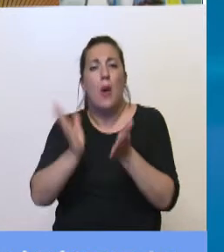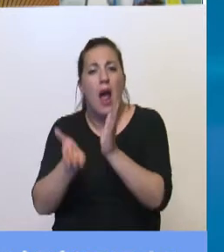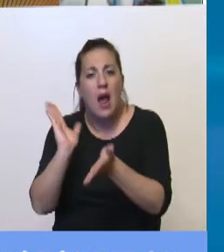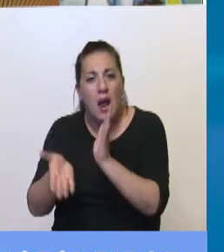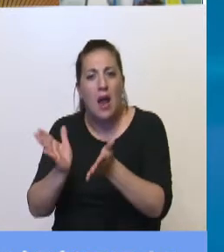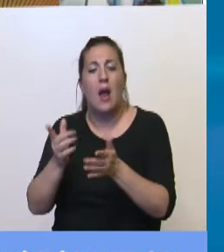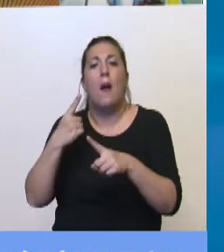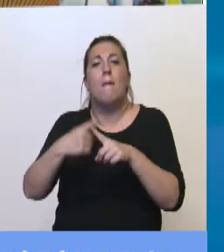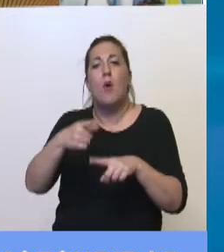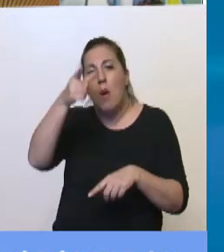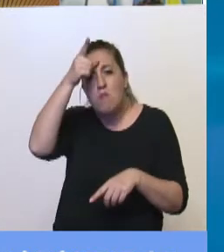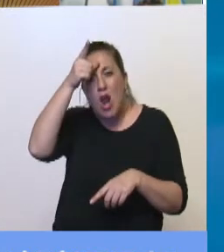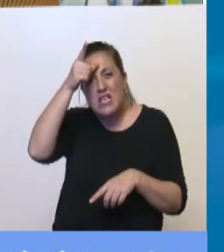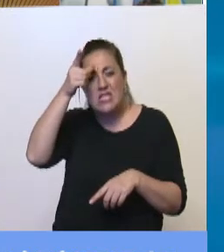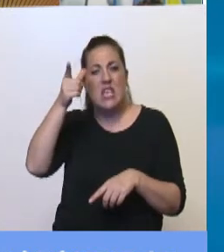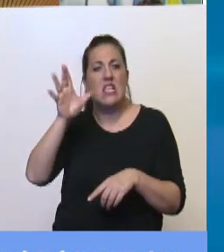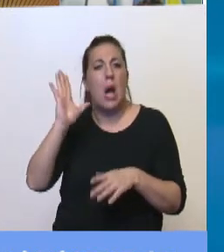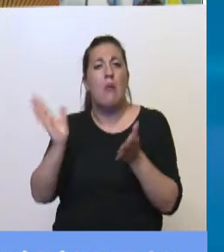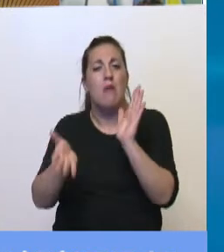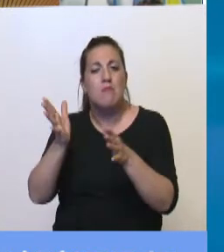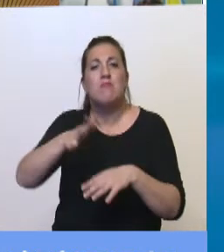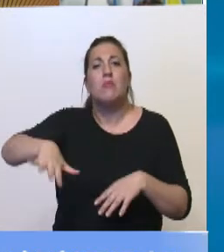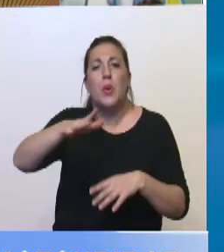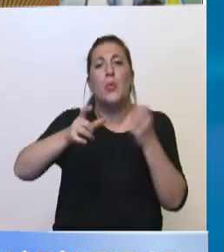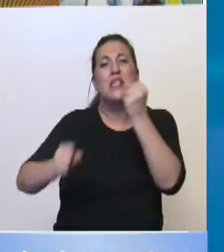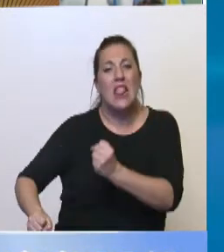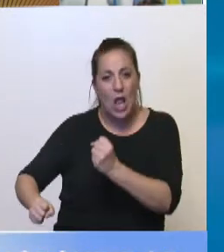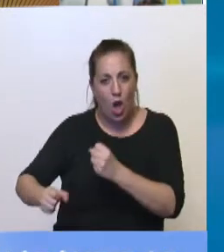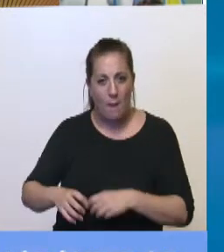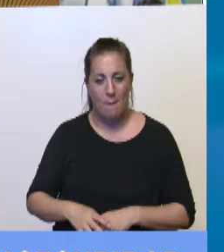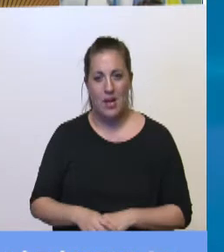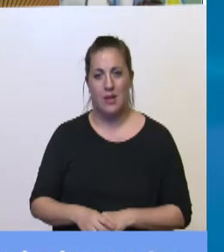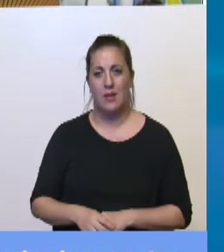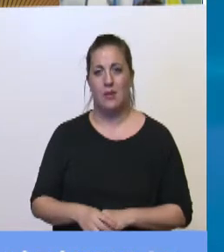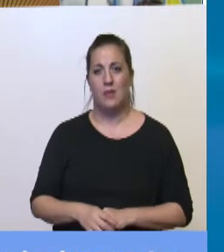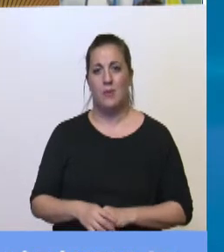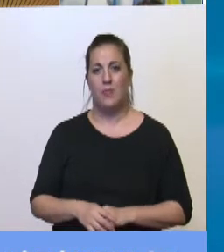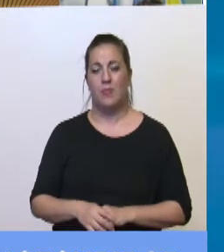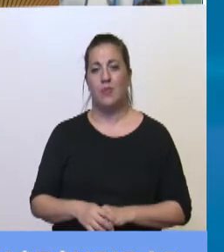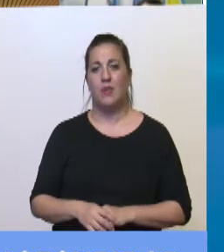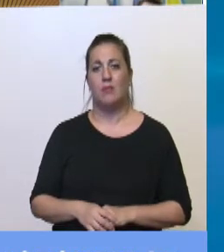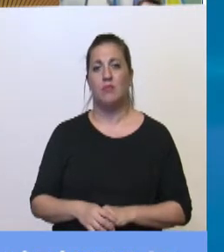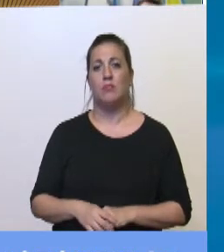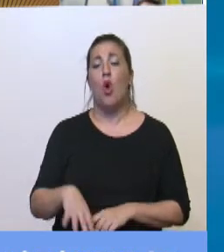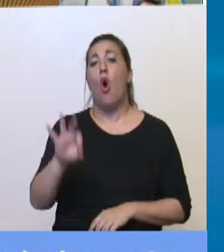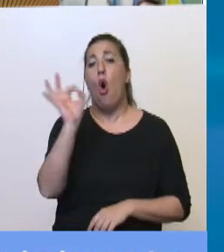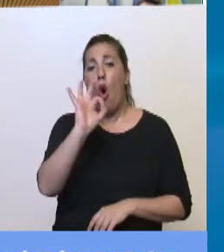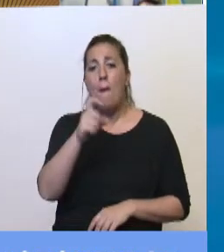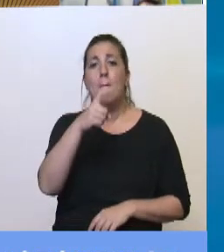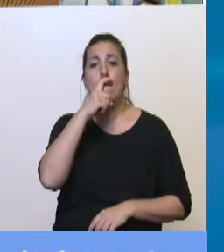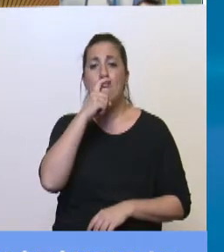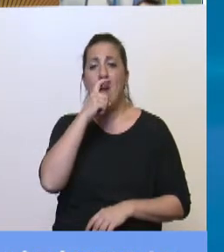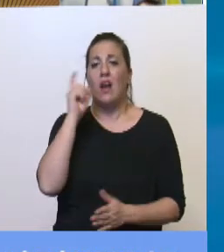policía bonaerense en Vicente López. O el nombramiento de Macri de